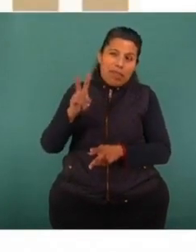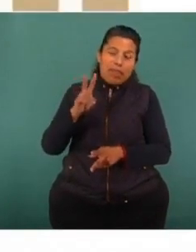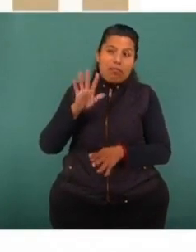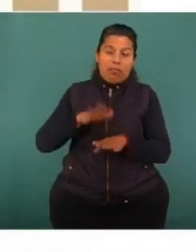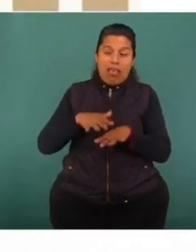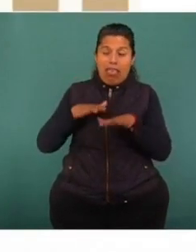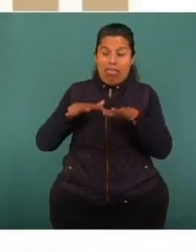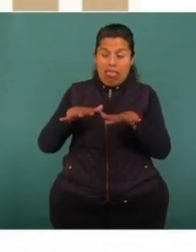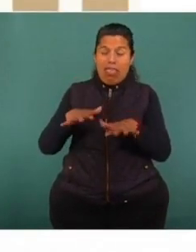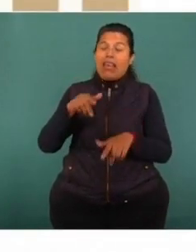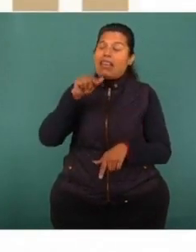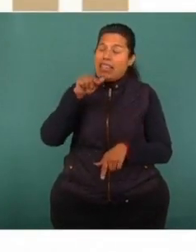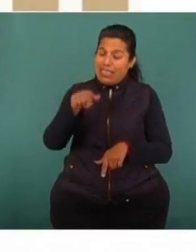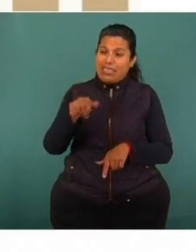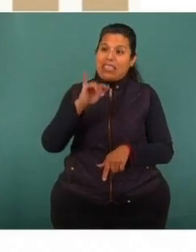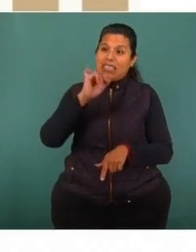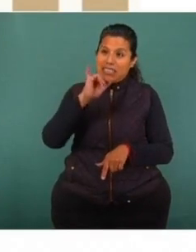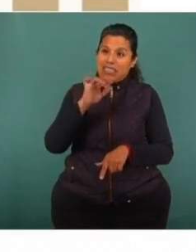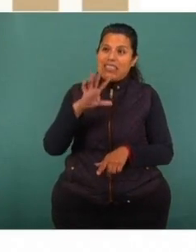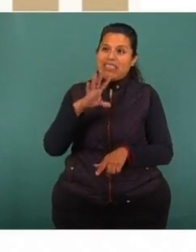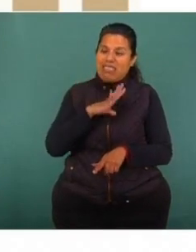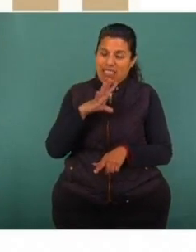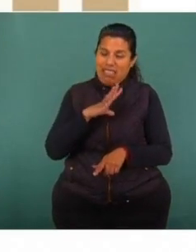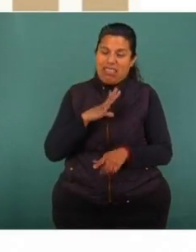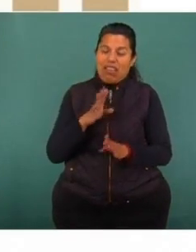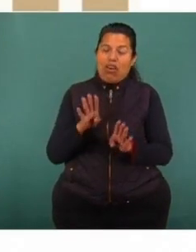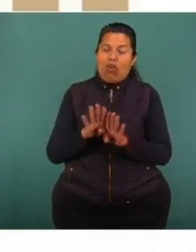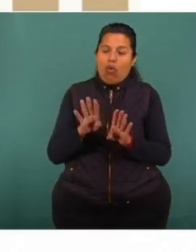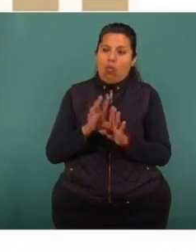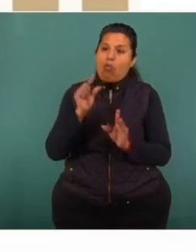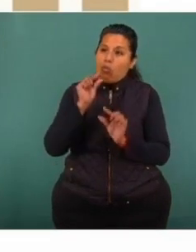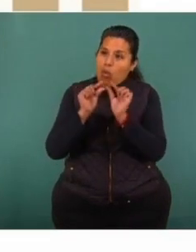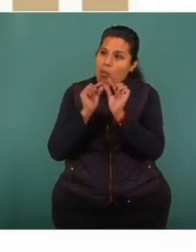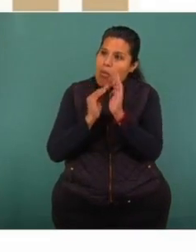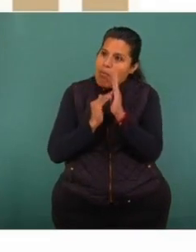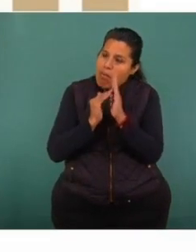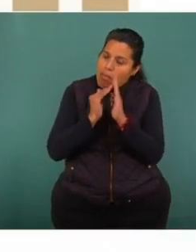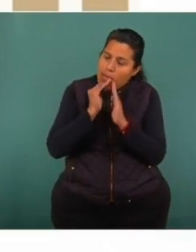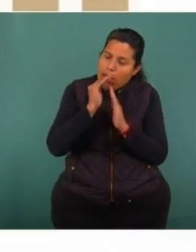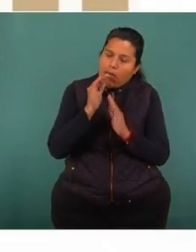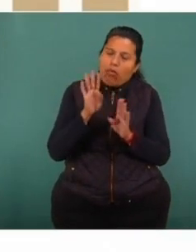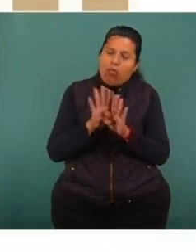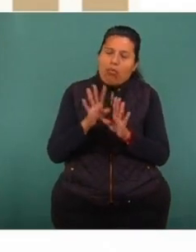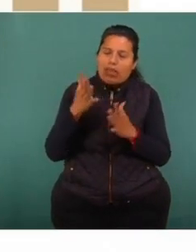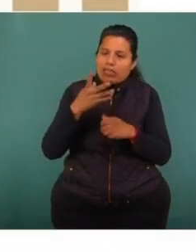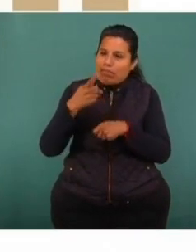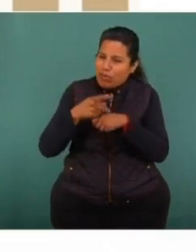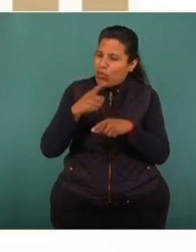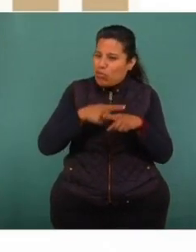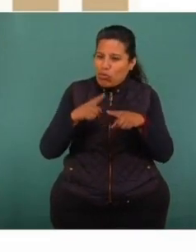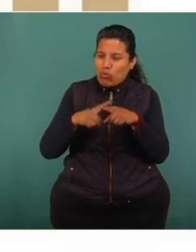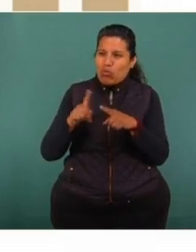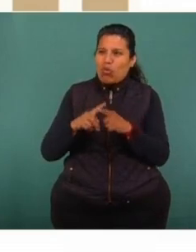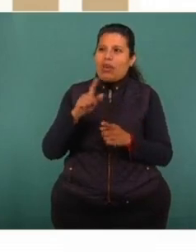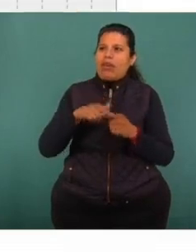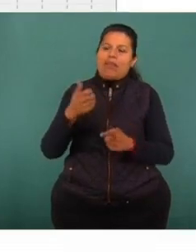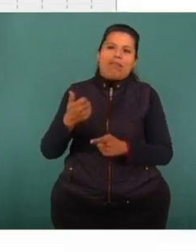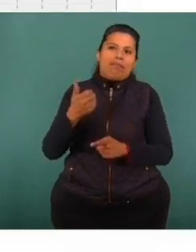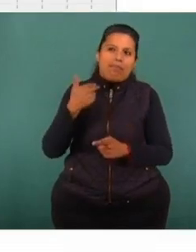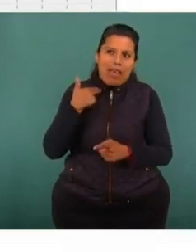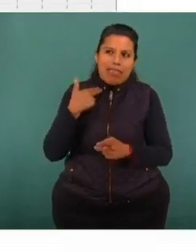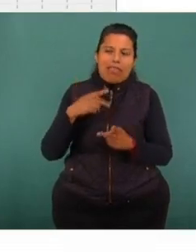cuatro mil 290 y sí tiene una tendencia a la alta. Lo que sigue, por favor. En homicidio de loso por entidad